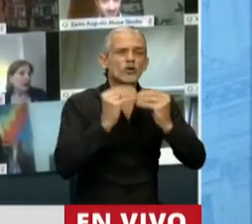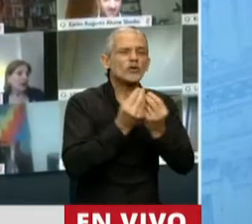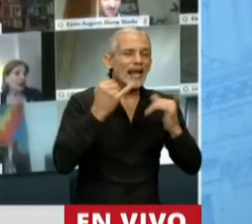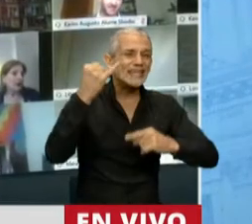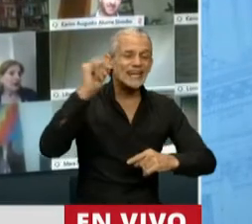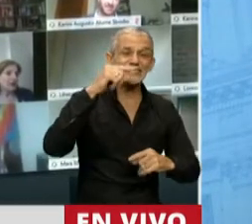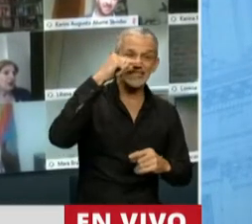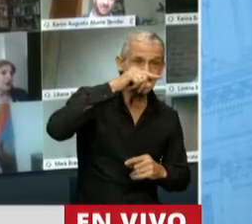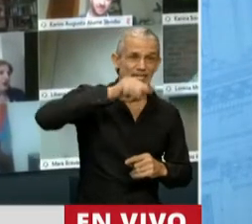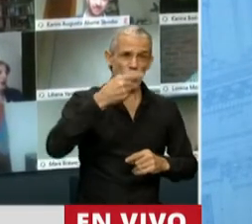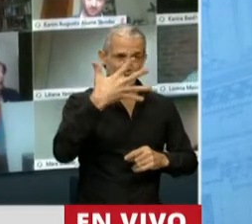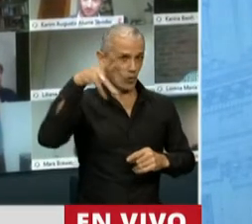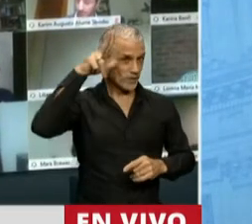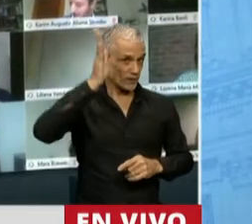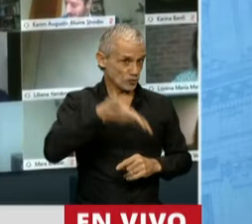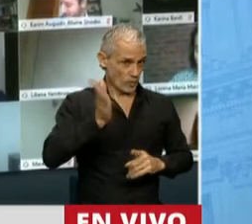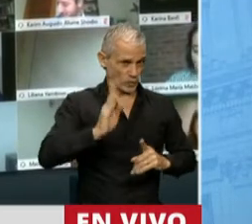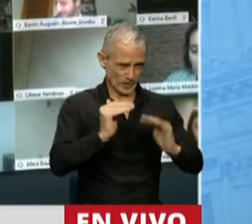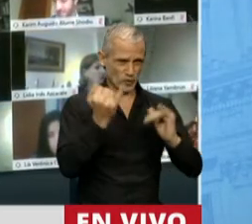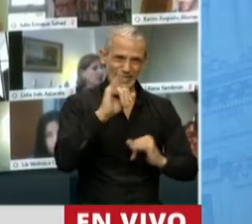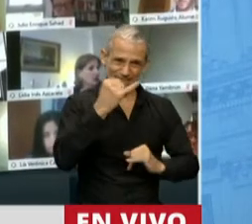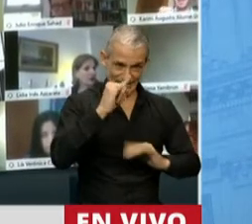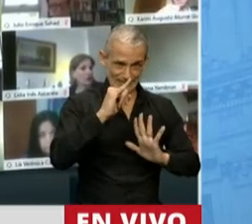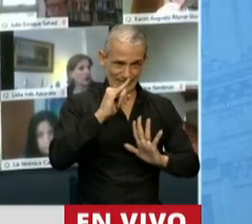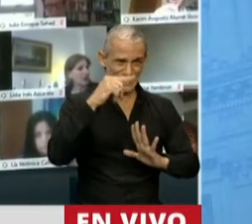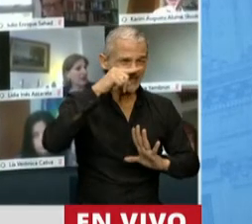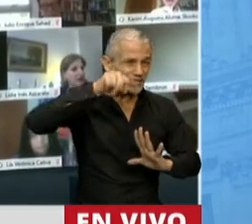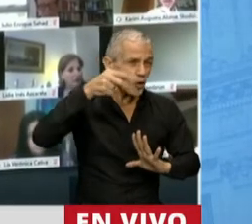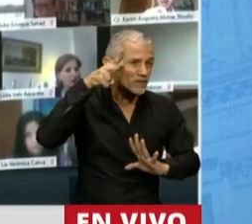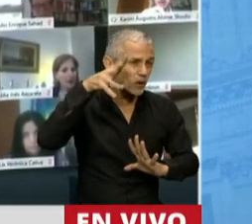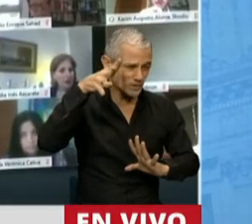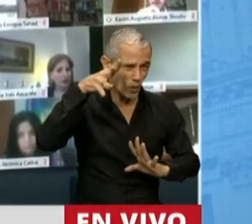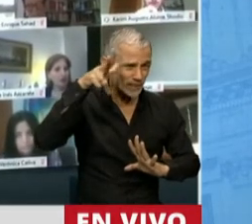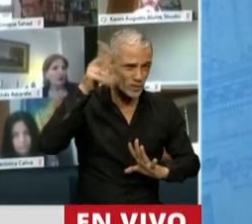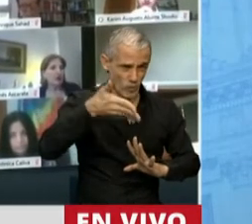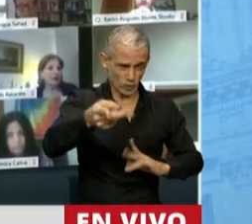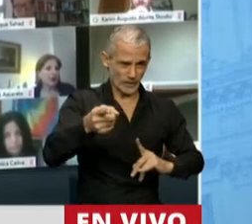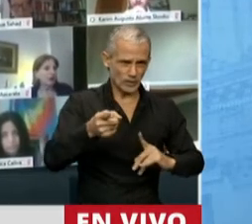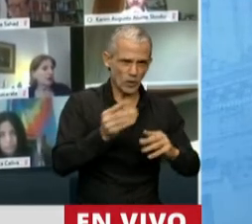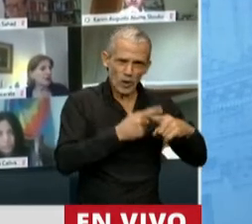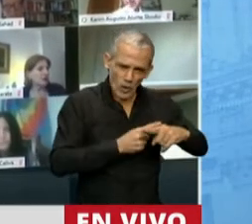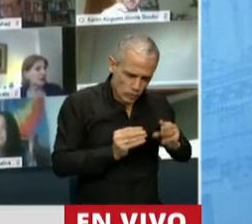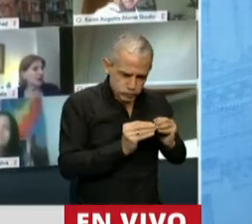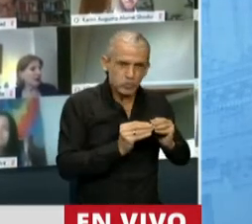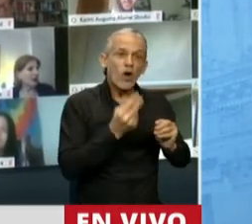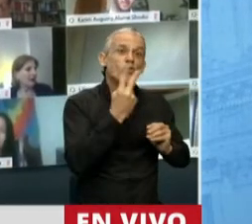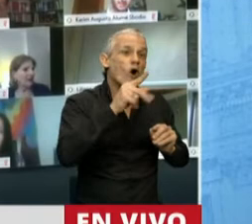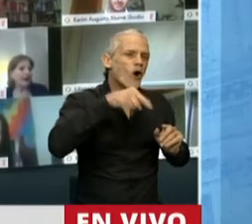.58% y en la propuesta que estamos considerando quedaría en el 2.39.